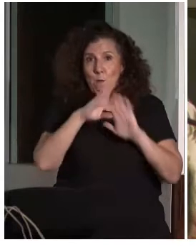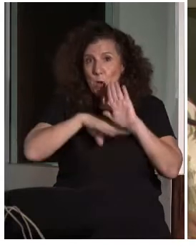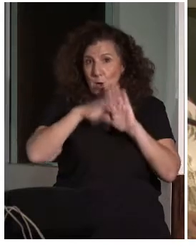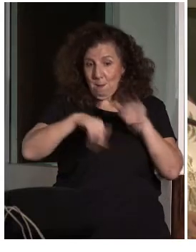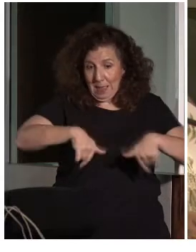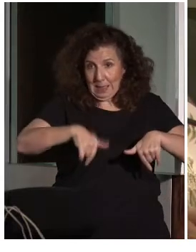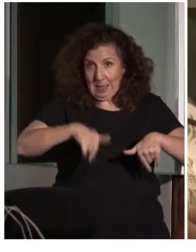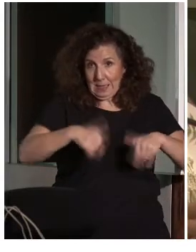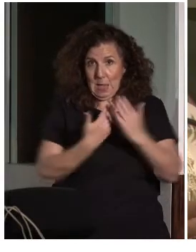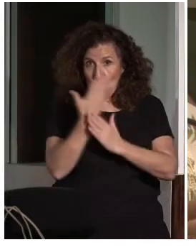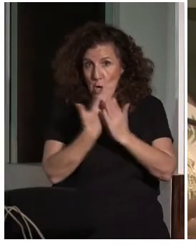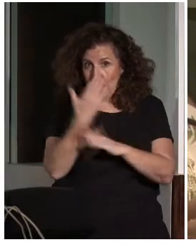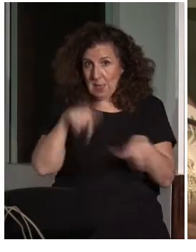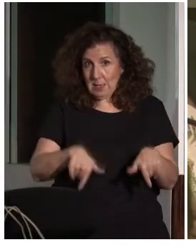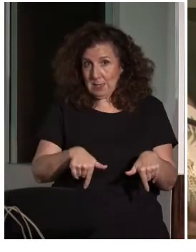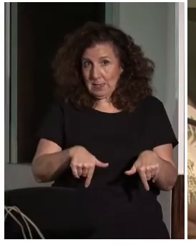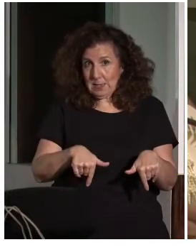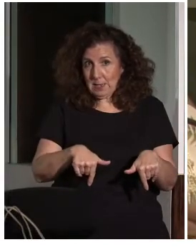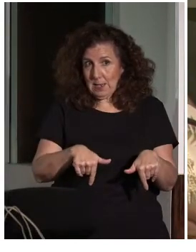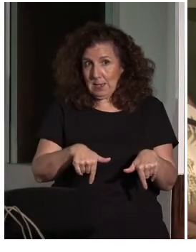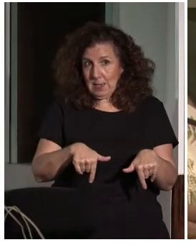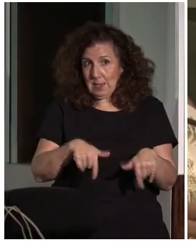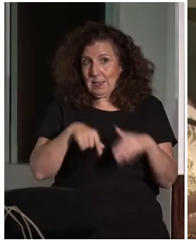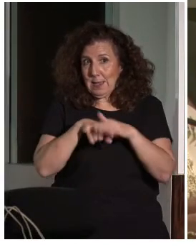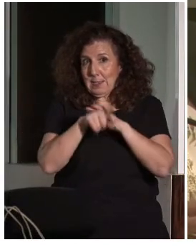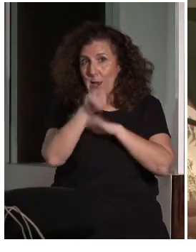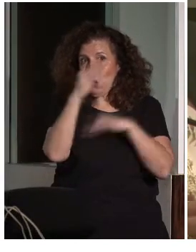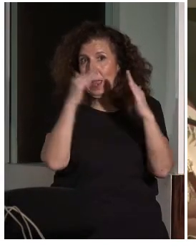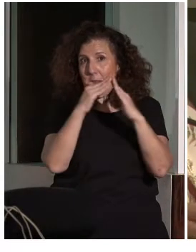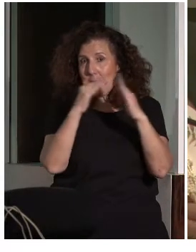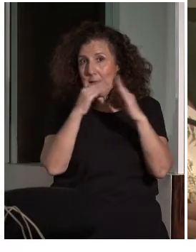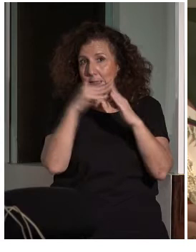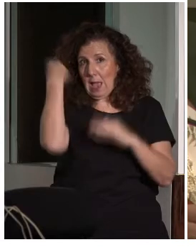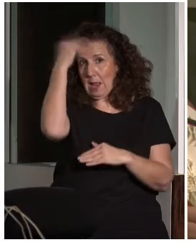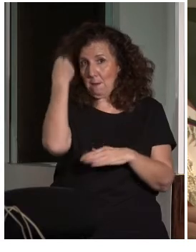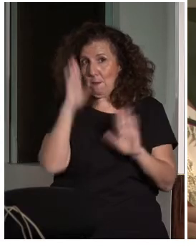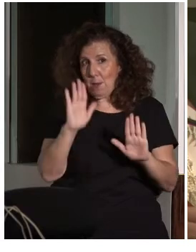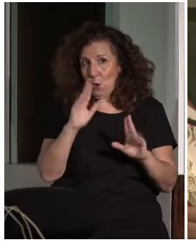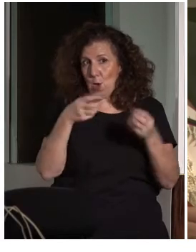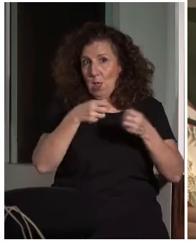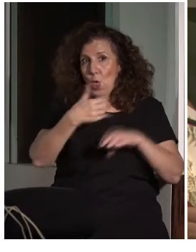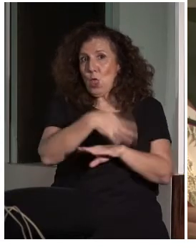aparece que se desarrollan en la Casa Árabe, pero en ningún momento ponen la dirección.